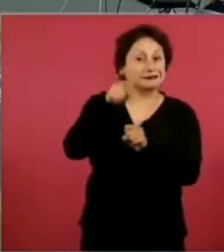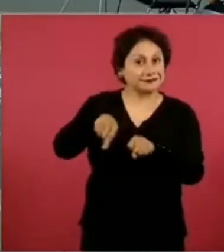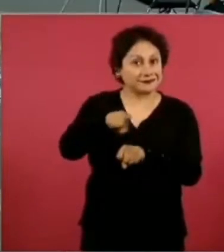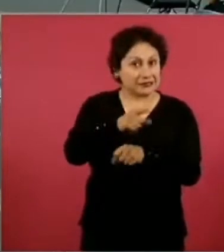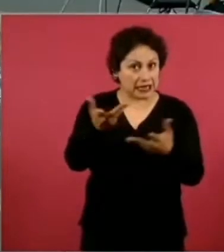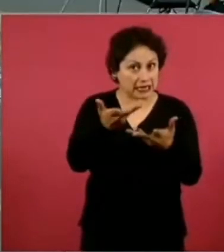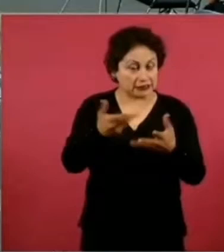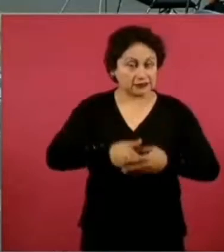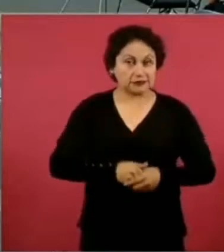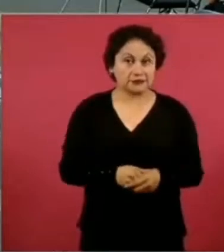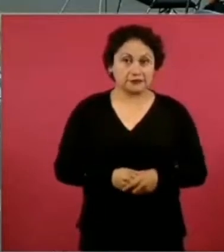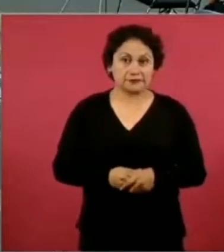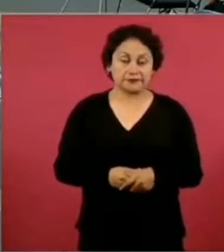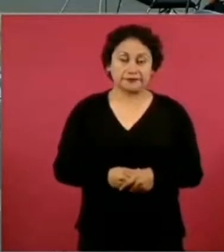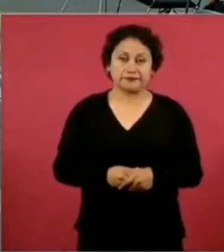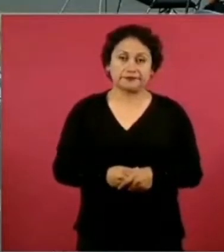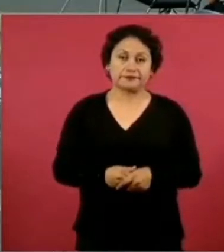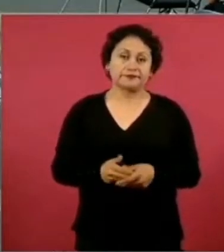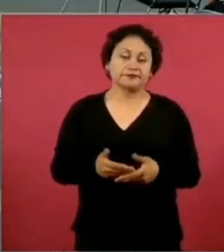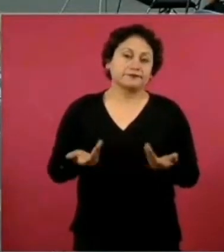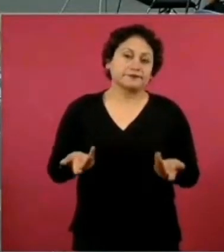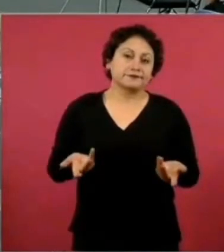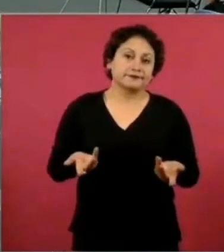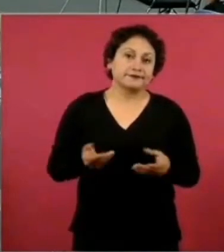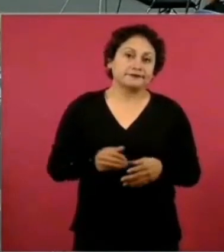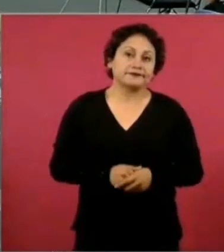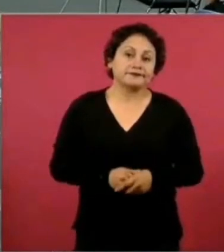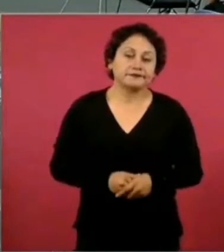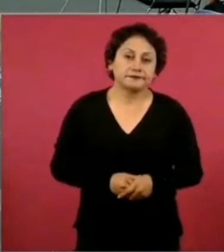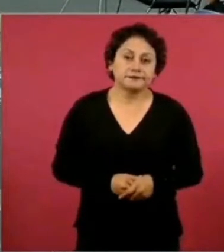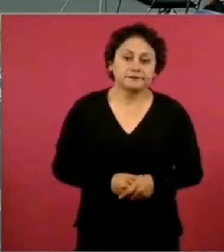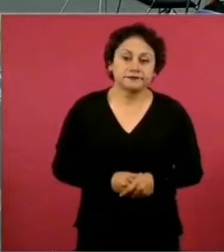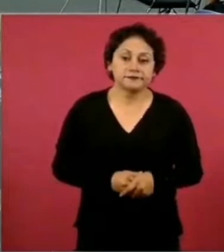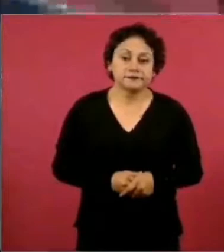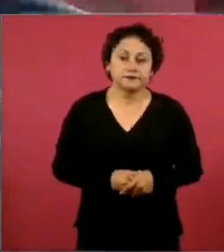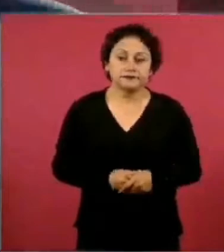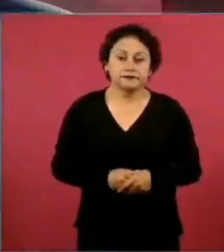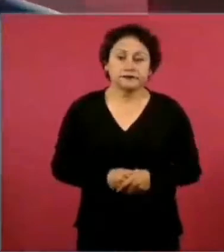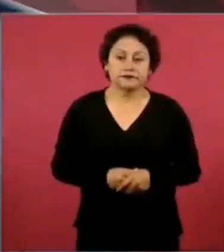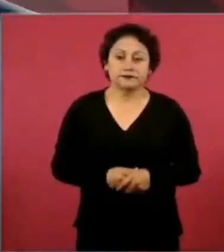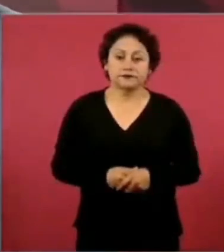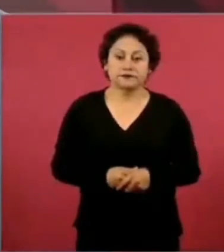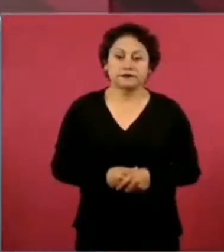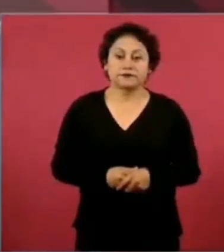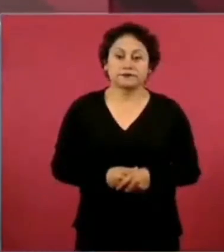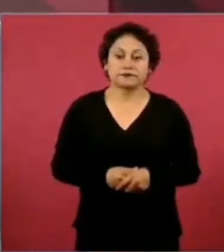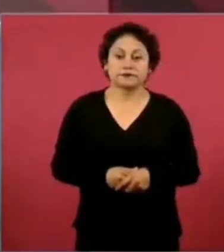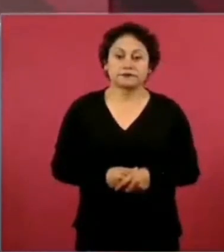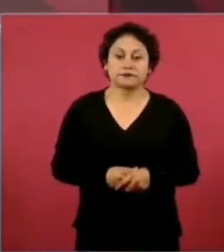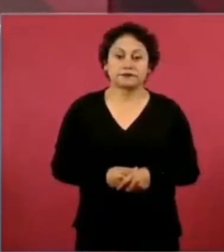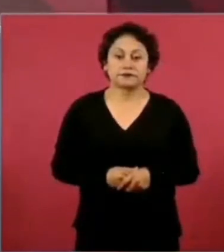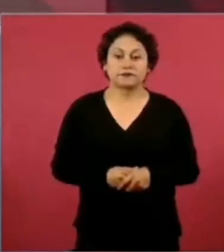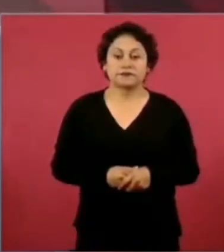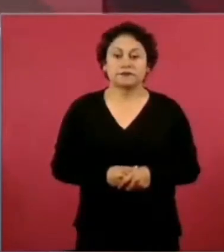Y entonces, como no, dicen